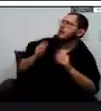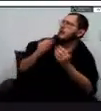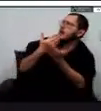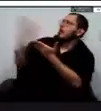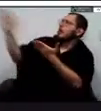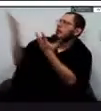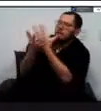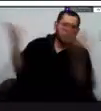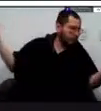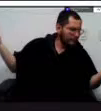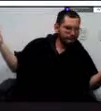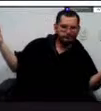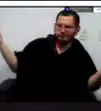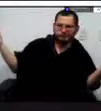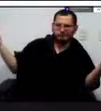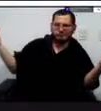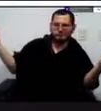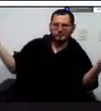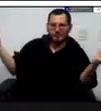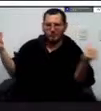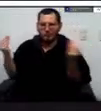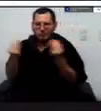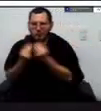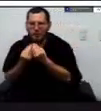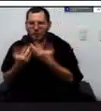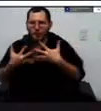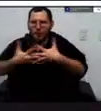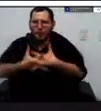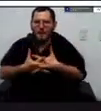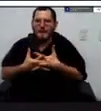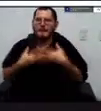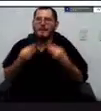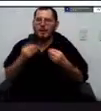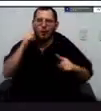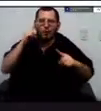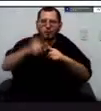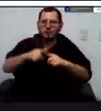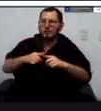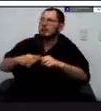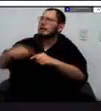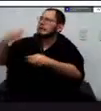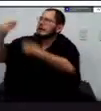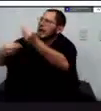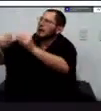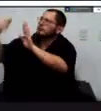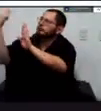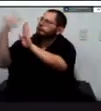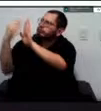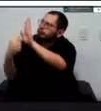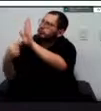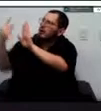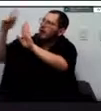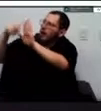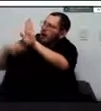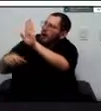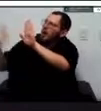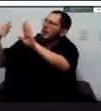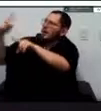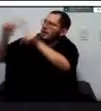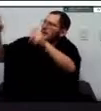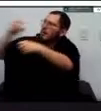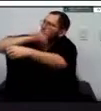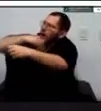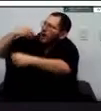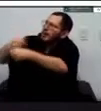y demás entonces nosotros nos enfocamos hacia allá para esas obras por gestión porque a veces llega uno a tocar las puertas y decir mire tengo este